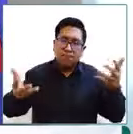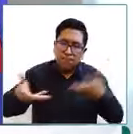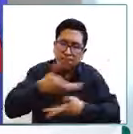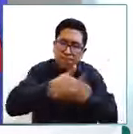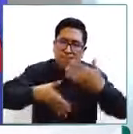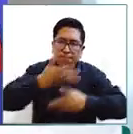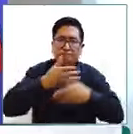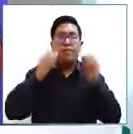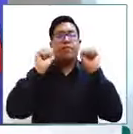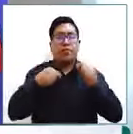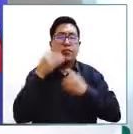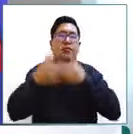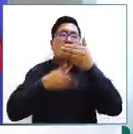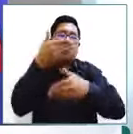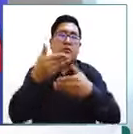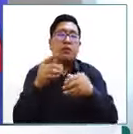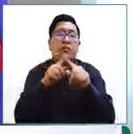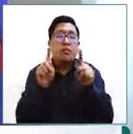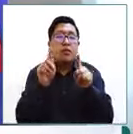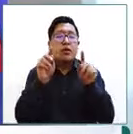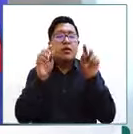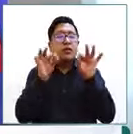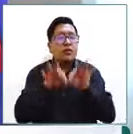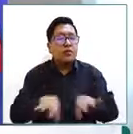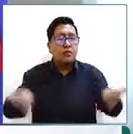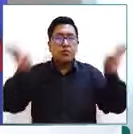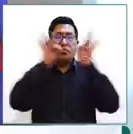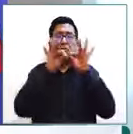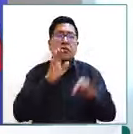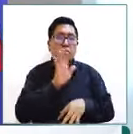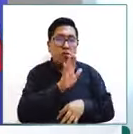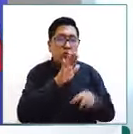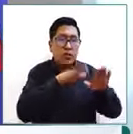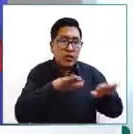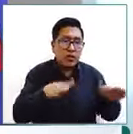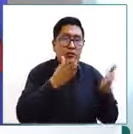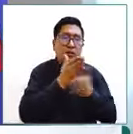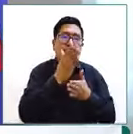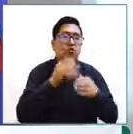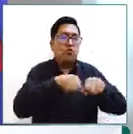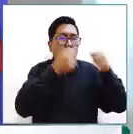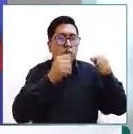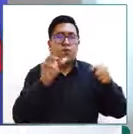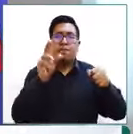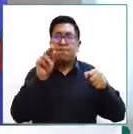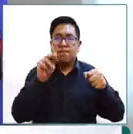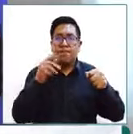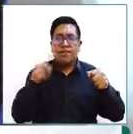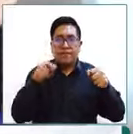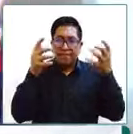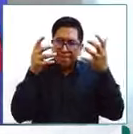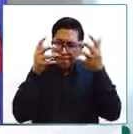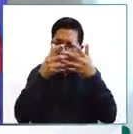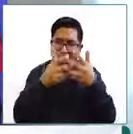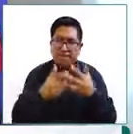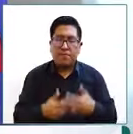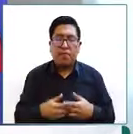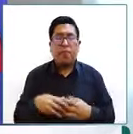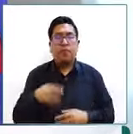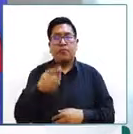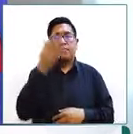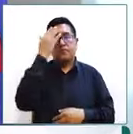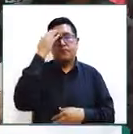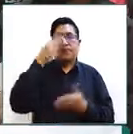Esto también, siempre y cuando no sea contrario a los derechos de las niñas, niños y adolescentes. Entonces, tenemos este primer paraguas